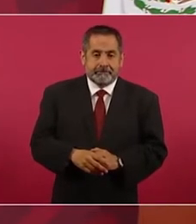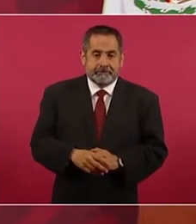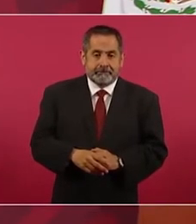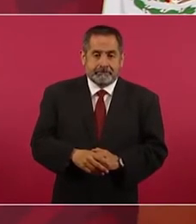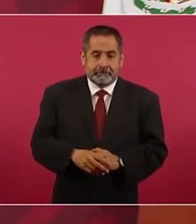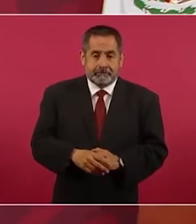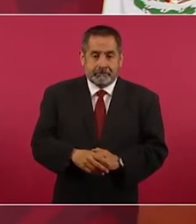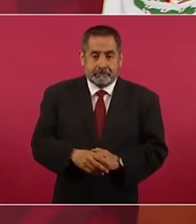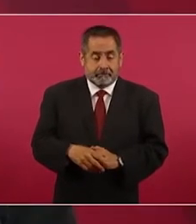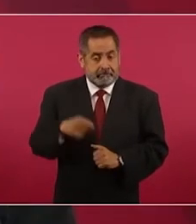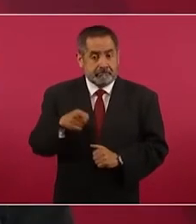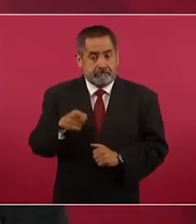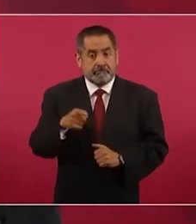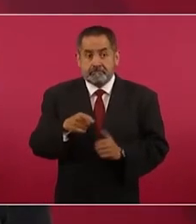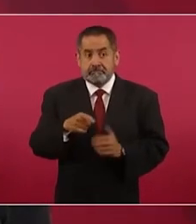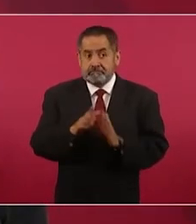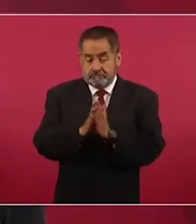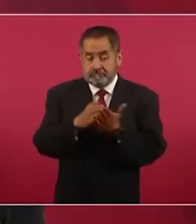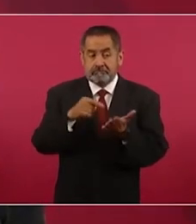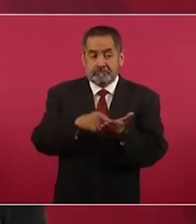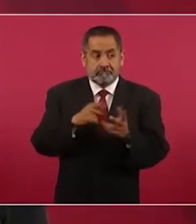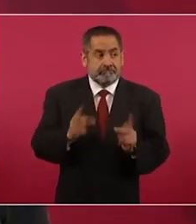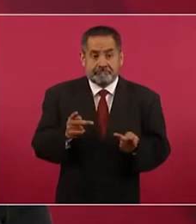Es el que hasta ahora